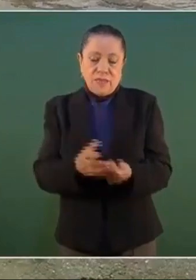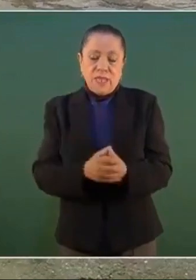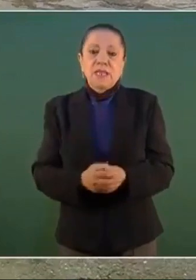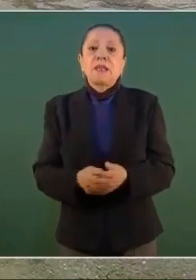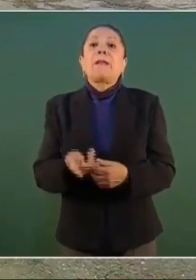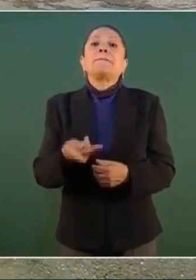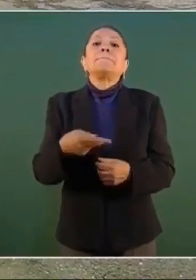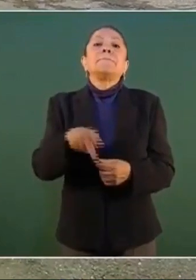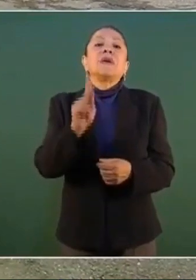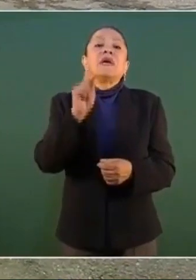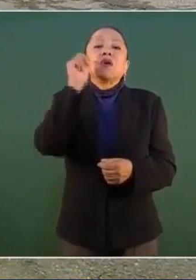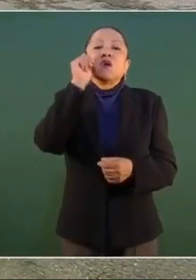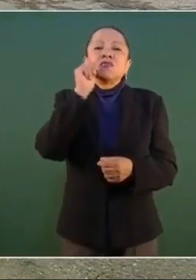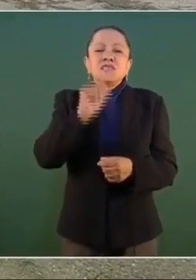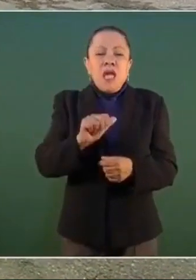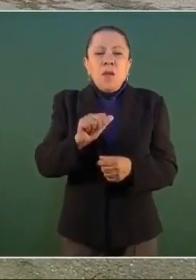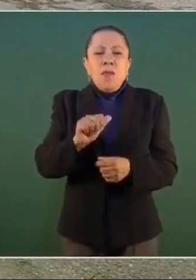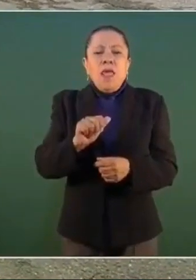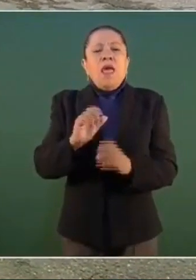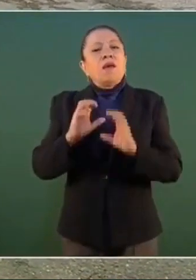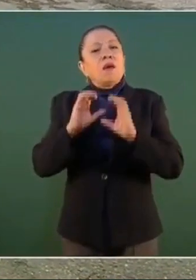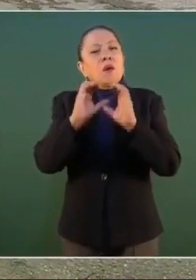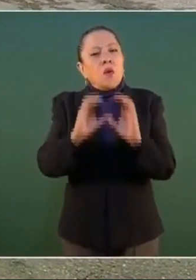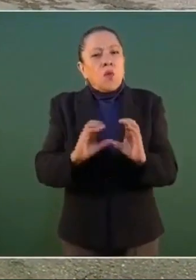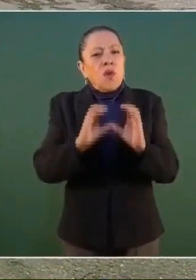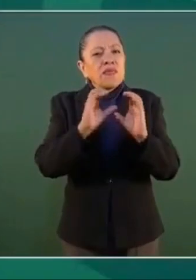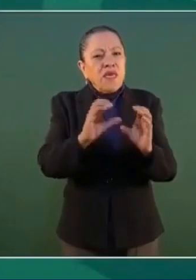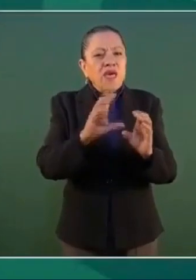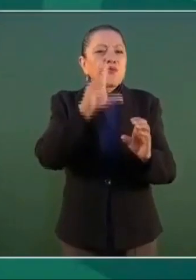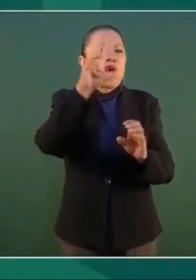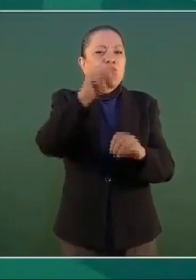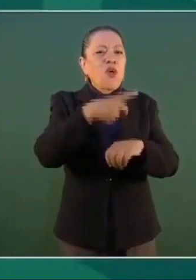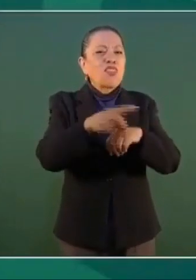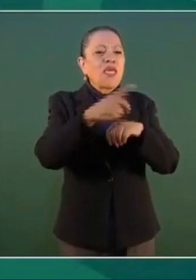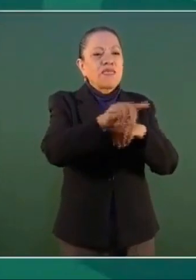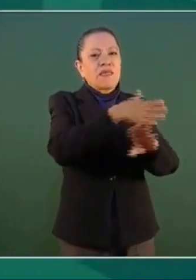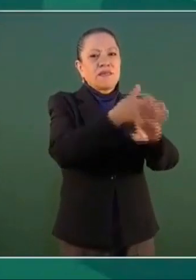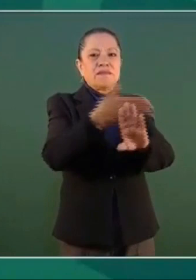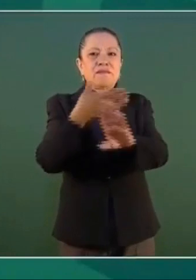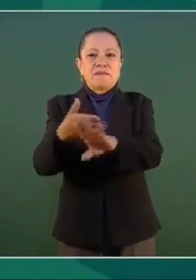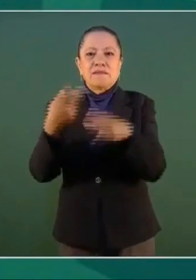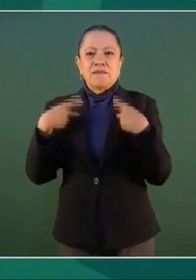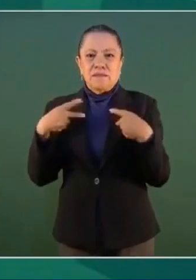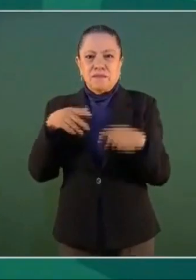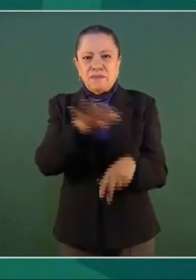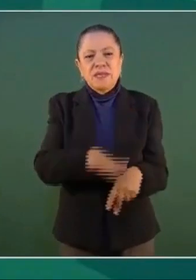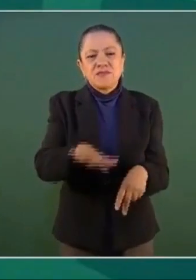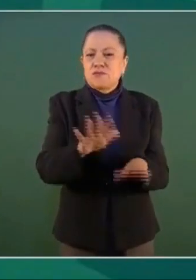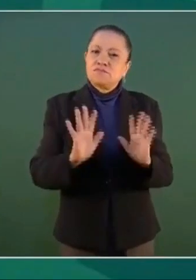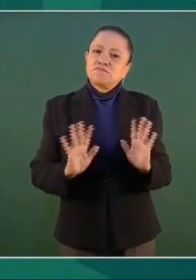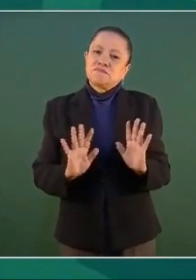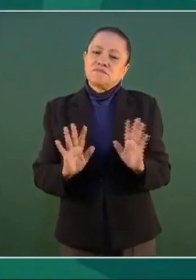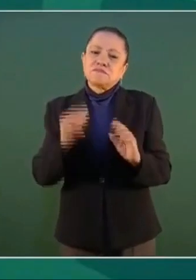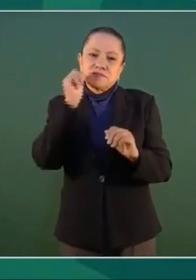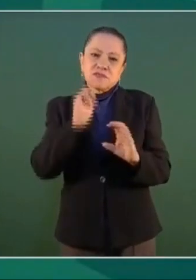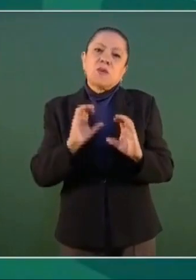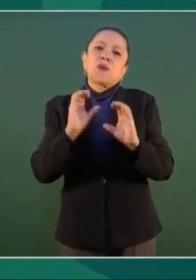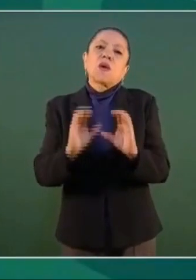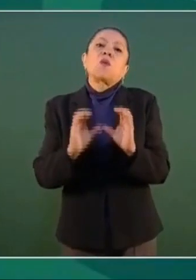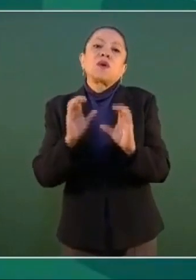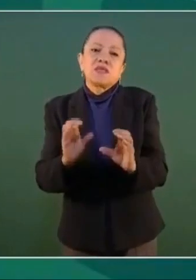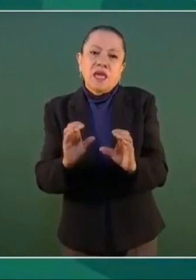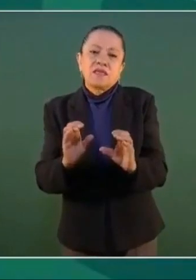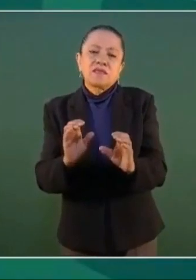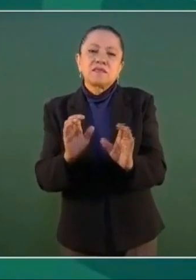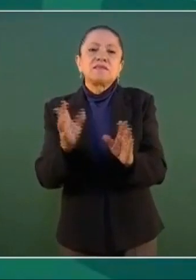siempre se cuida de no afectar a la población, siempre se busca el